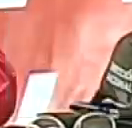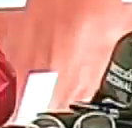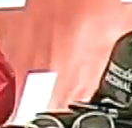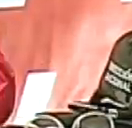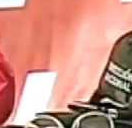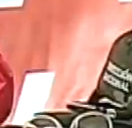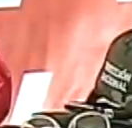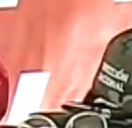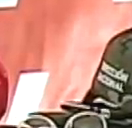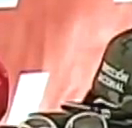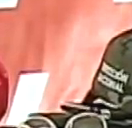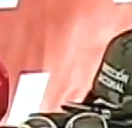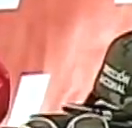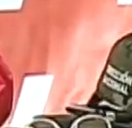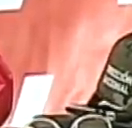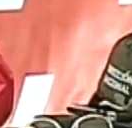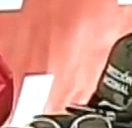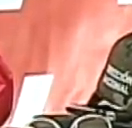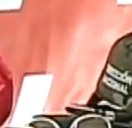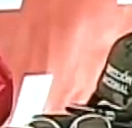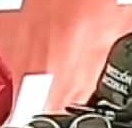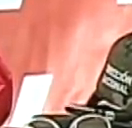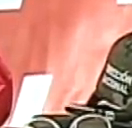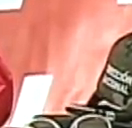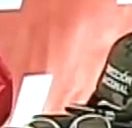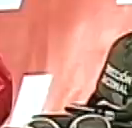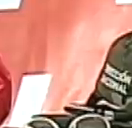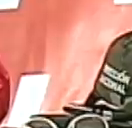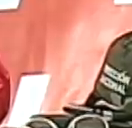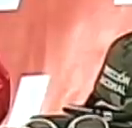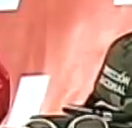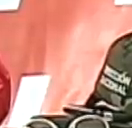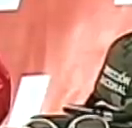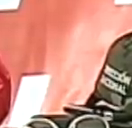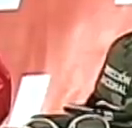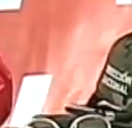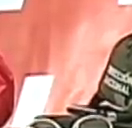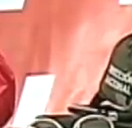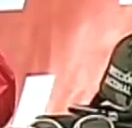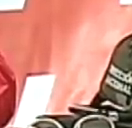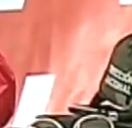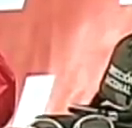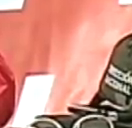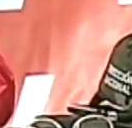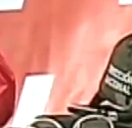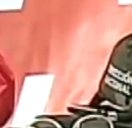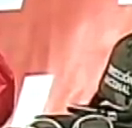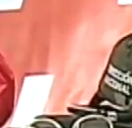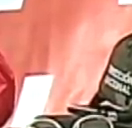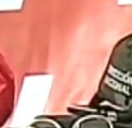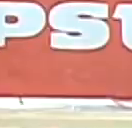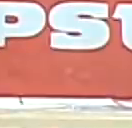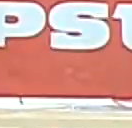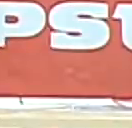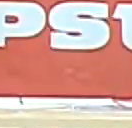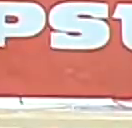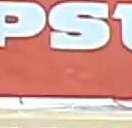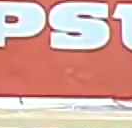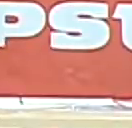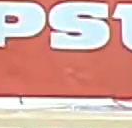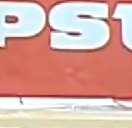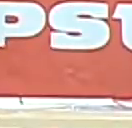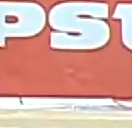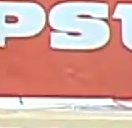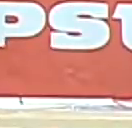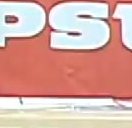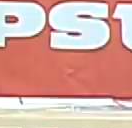secretario, pues, de este, de este cuerpo, y vicepresidente para PURE, y Huarico, también está acá, por este